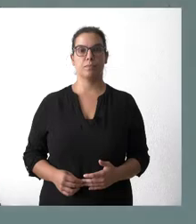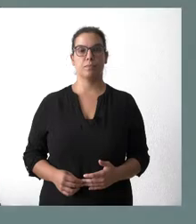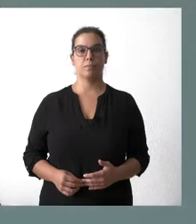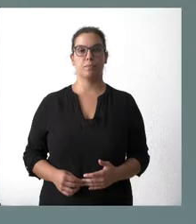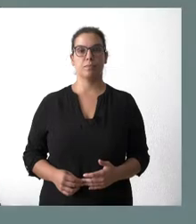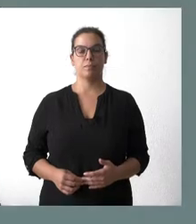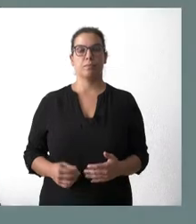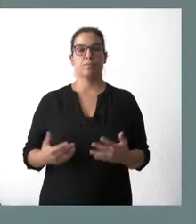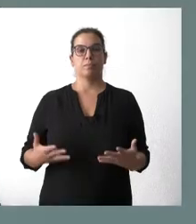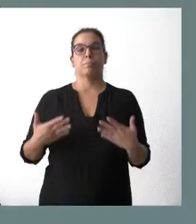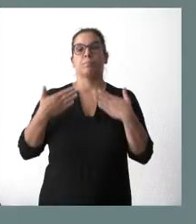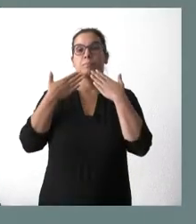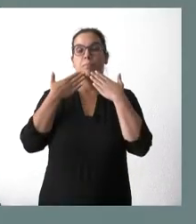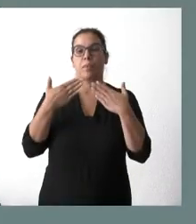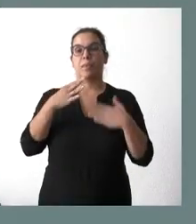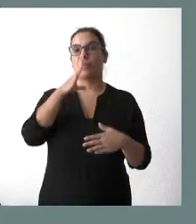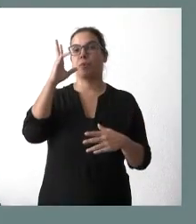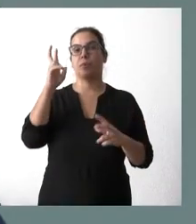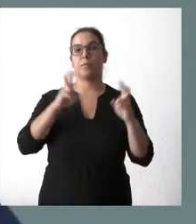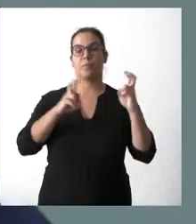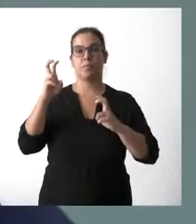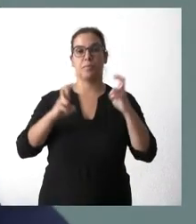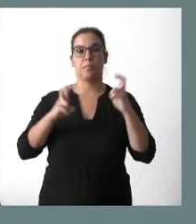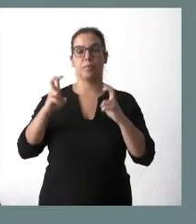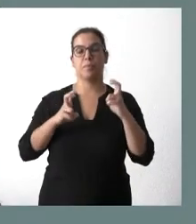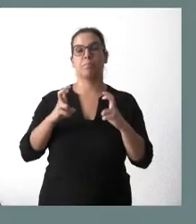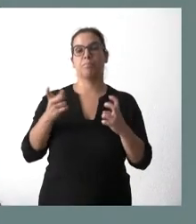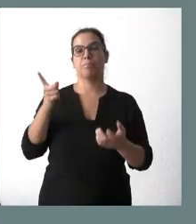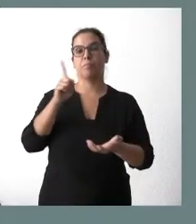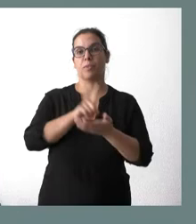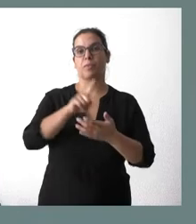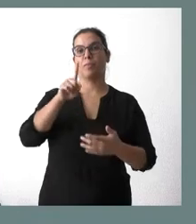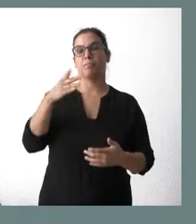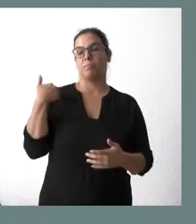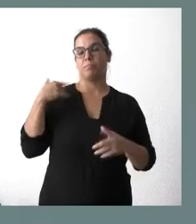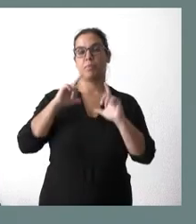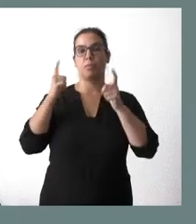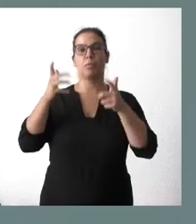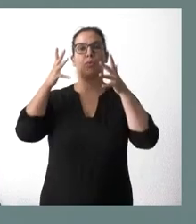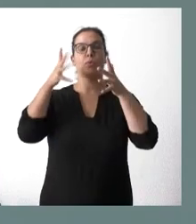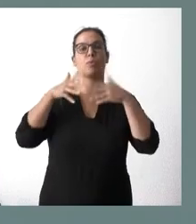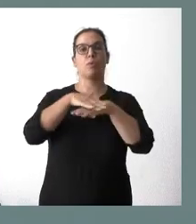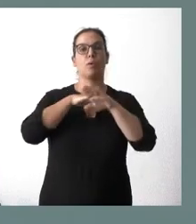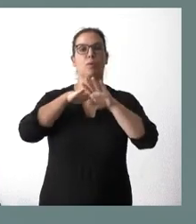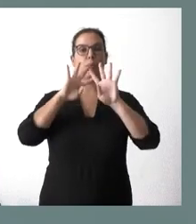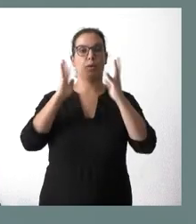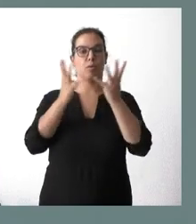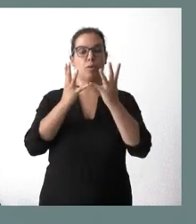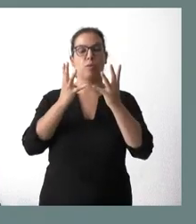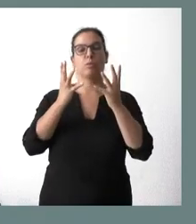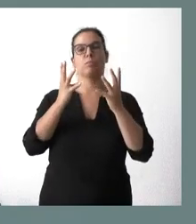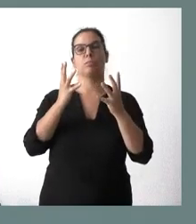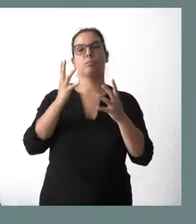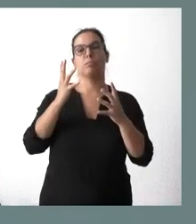Muchas gracias por su presencia. Además, en esta reunión que hemos tenido el Consejo de Gobierno de